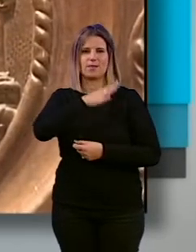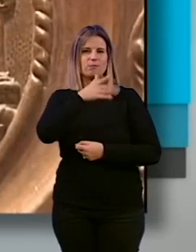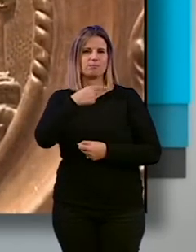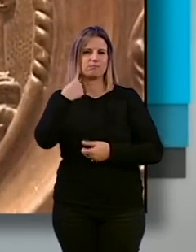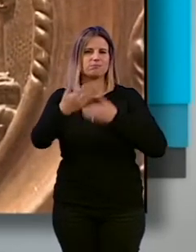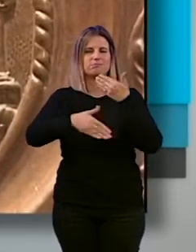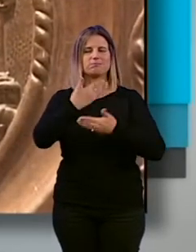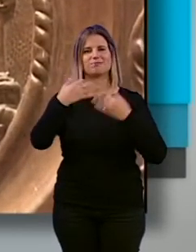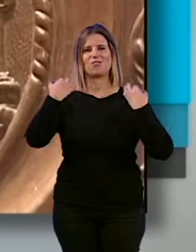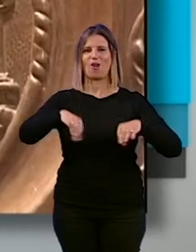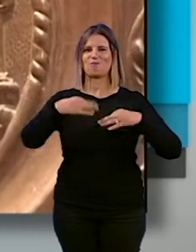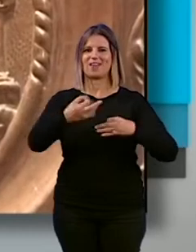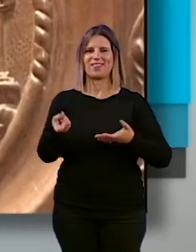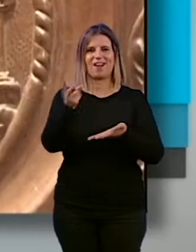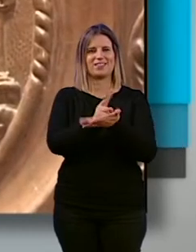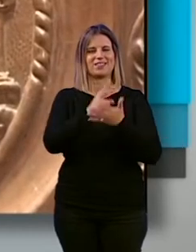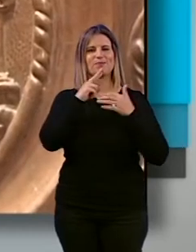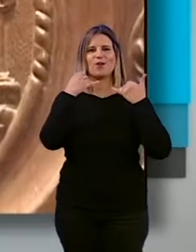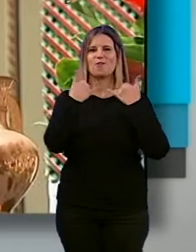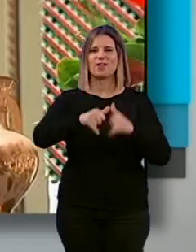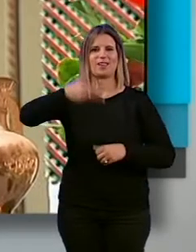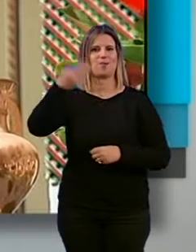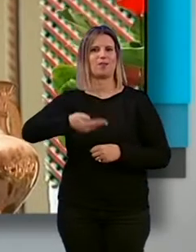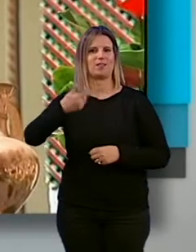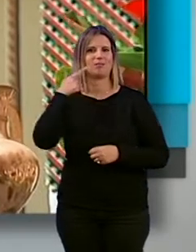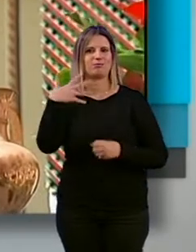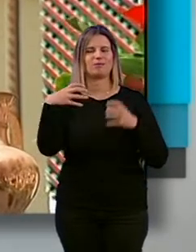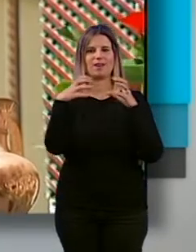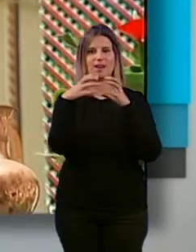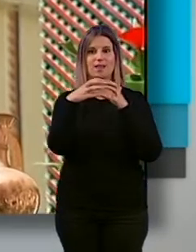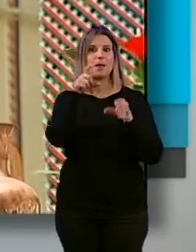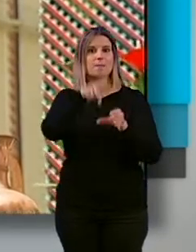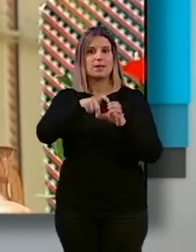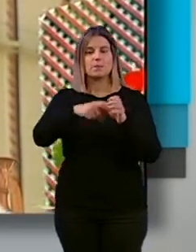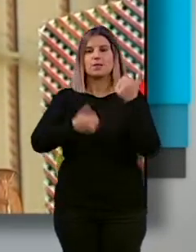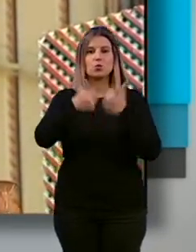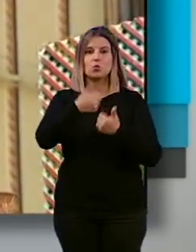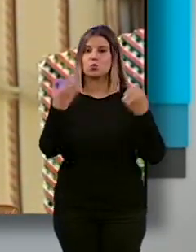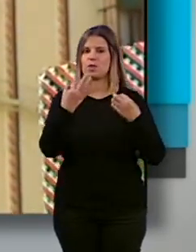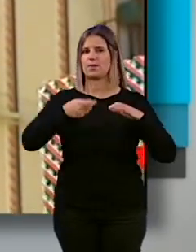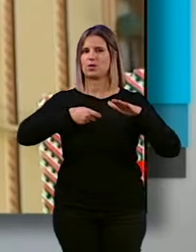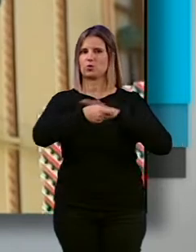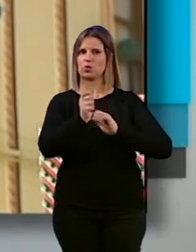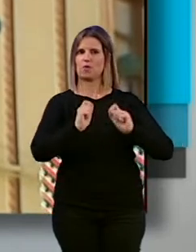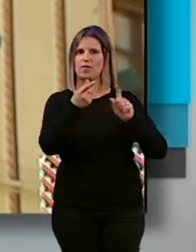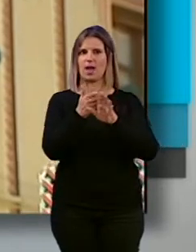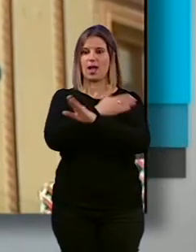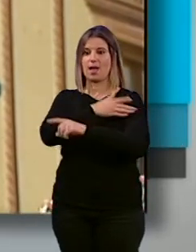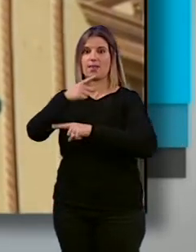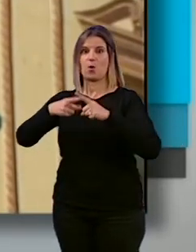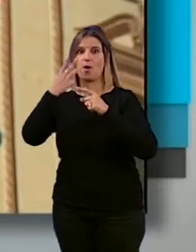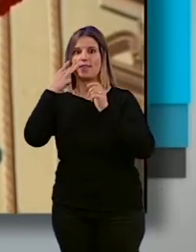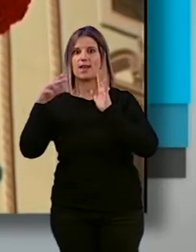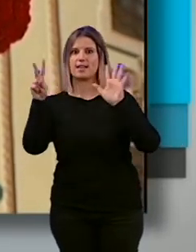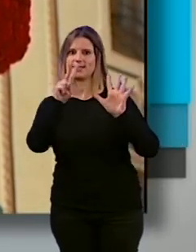paulatina vuelta a la normalidad de las grandes fiestas de la ciudad. Los participantes en el concurso deberán formalizar su solicitud antes del próximo jueves 7